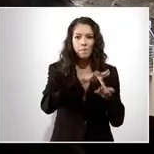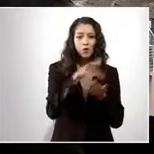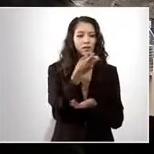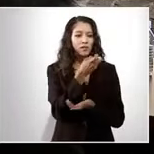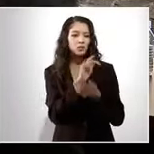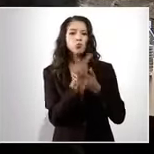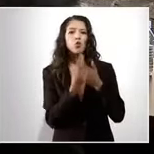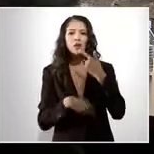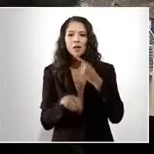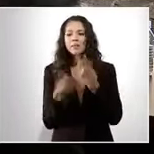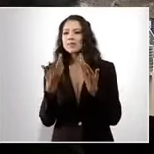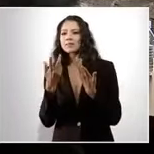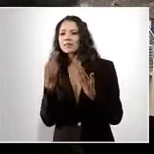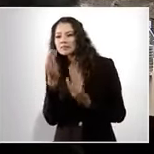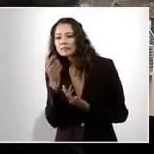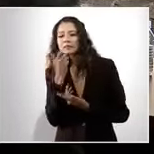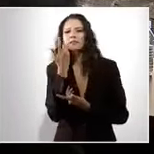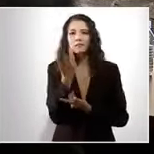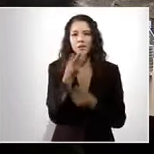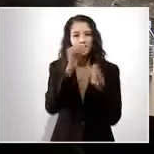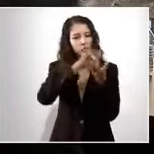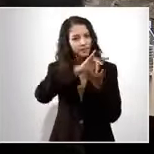programas e inquietudes. Muchas gracias.